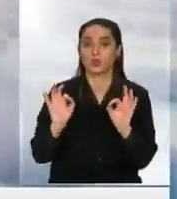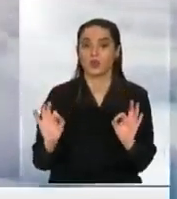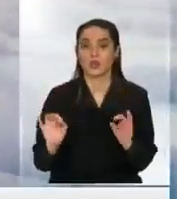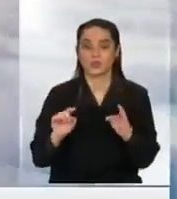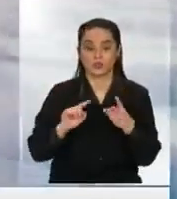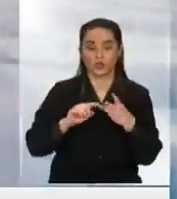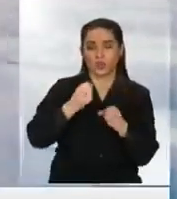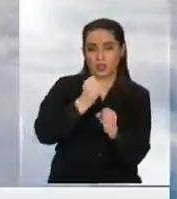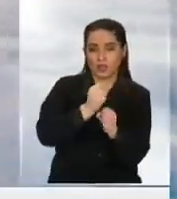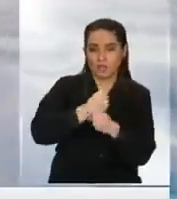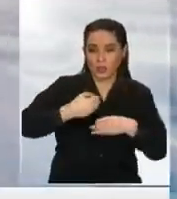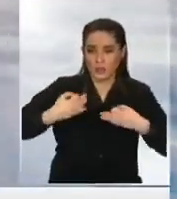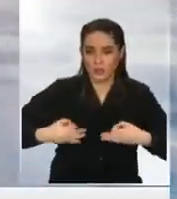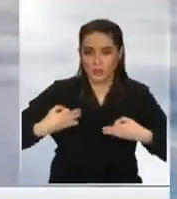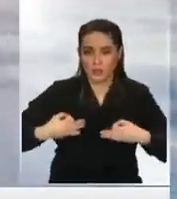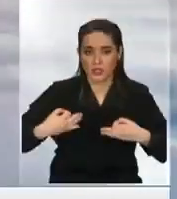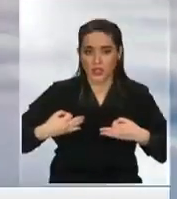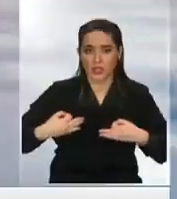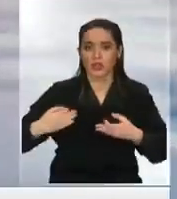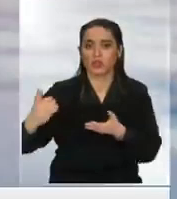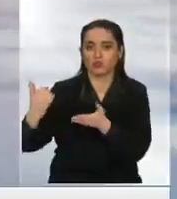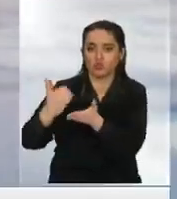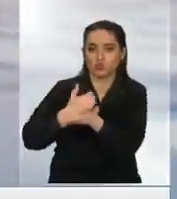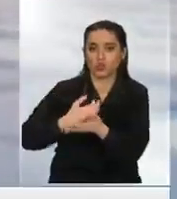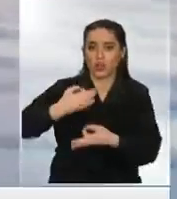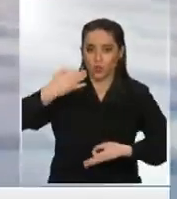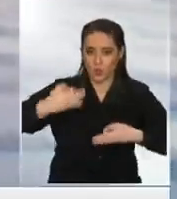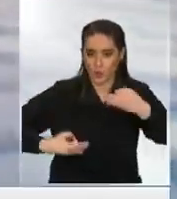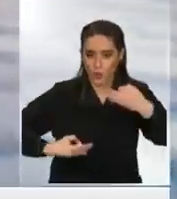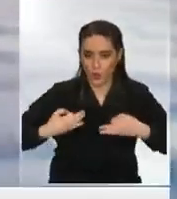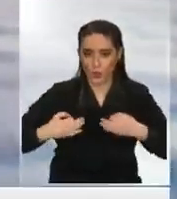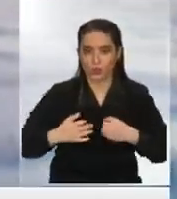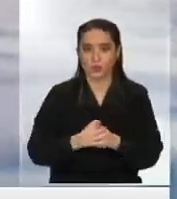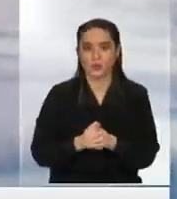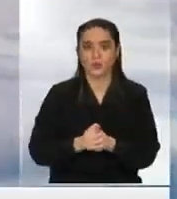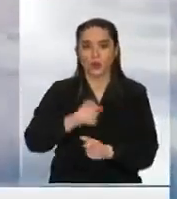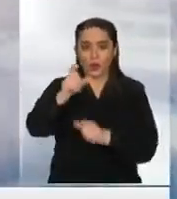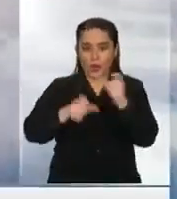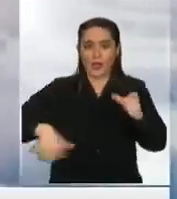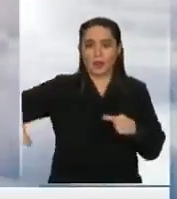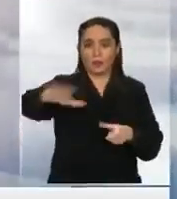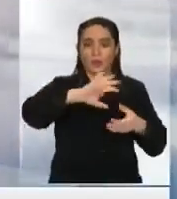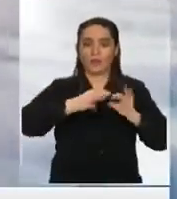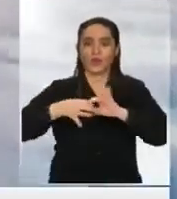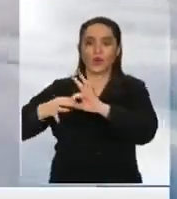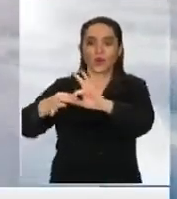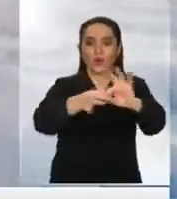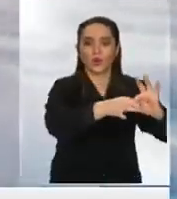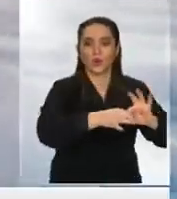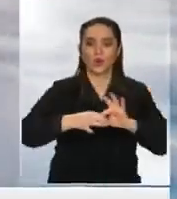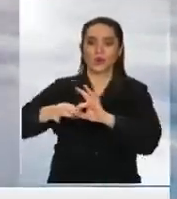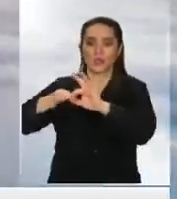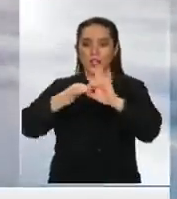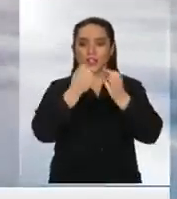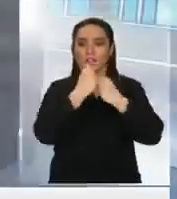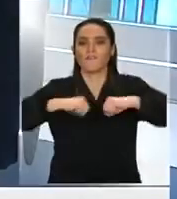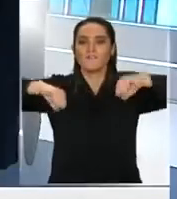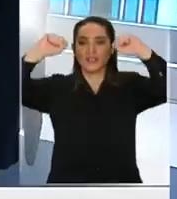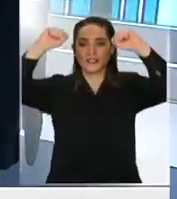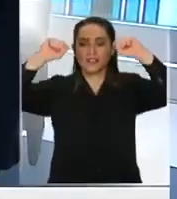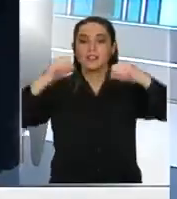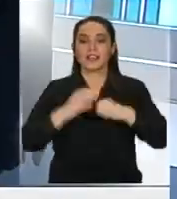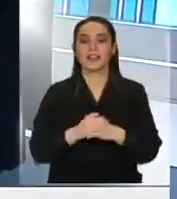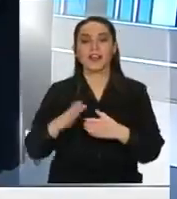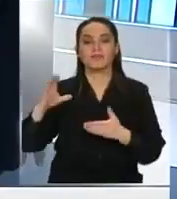trabajo seguro, bien remunerado. El pueblo unido jamás será vencido. Vamos con